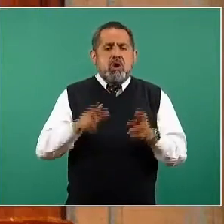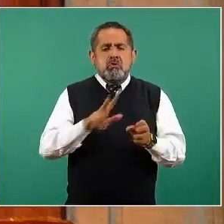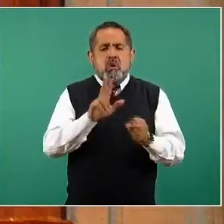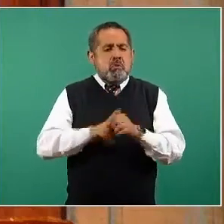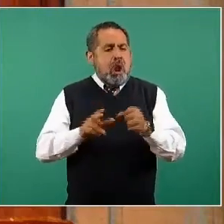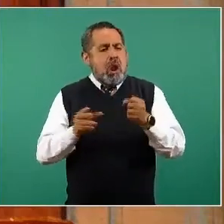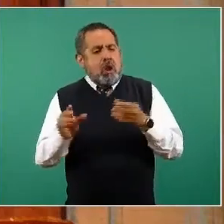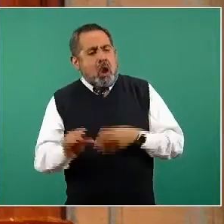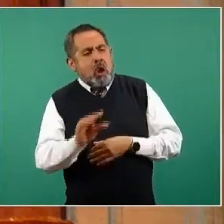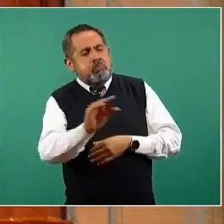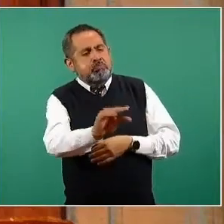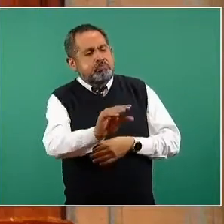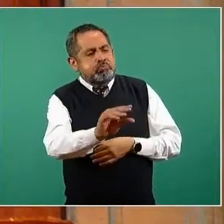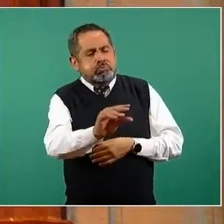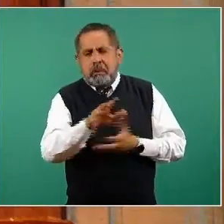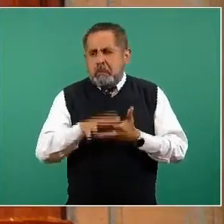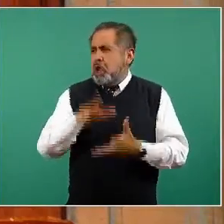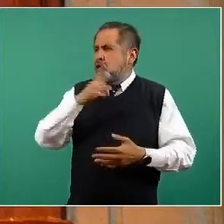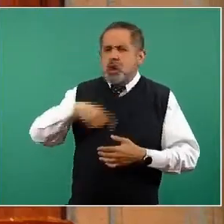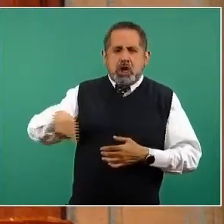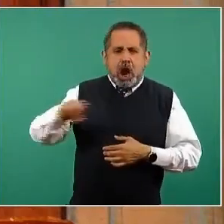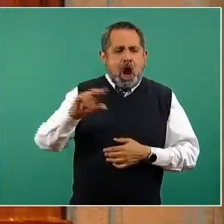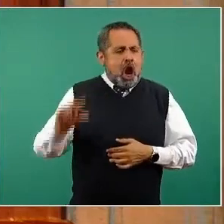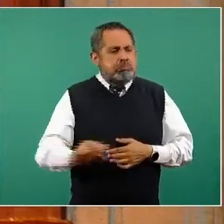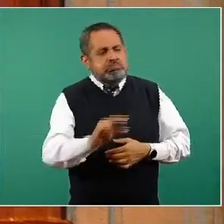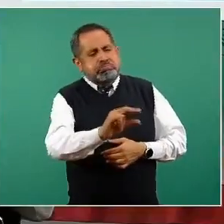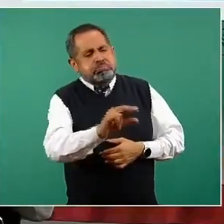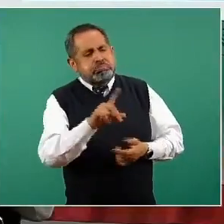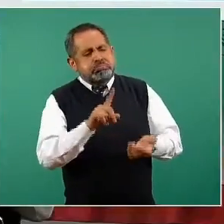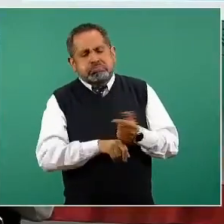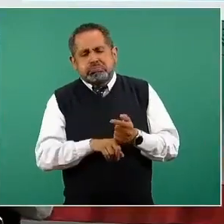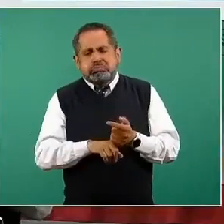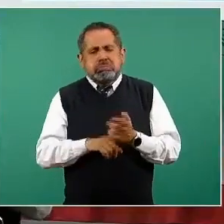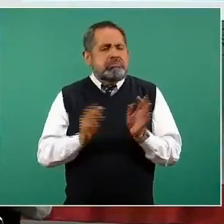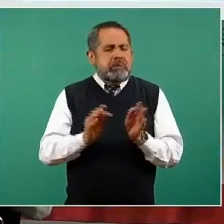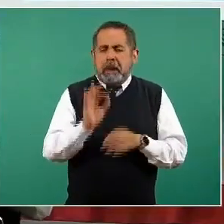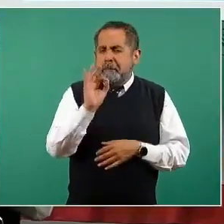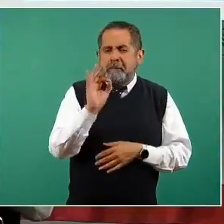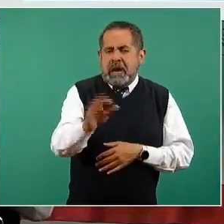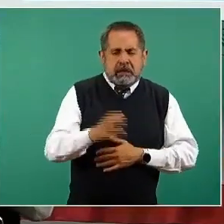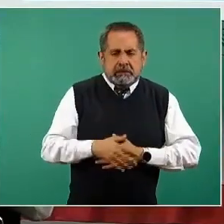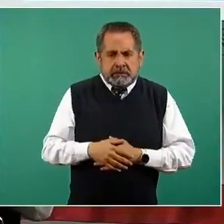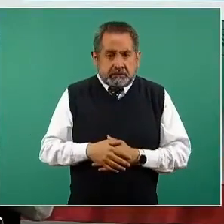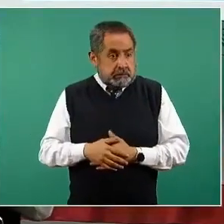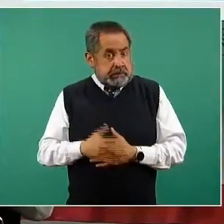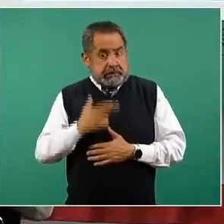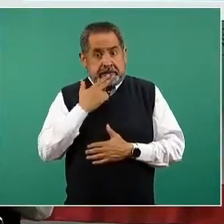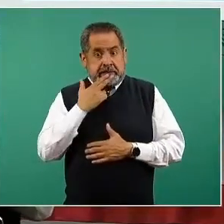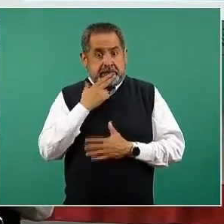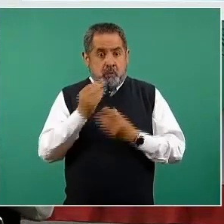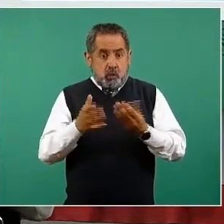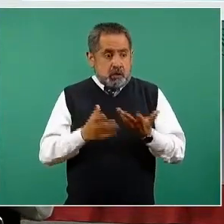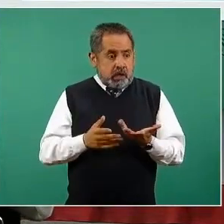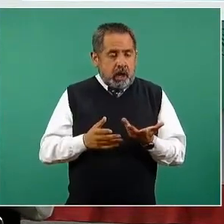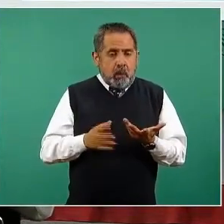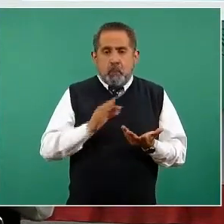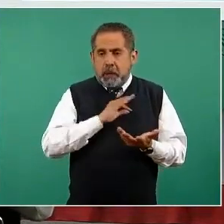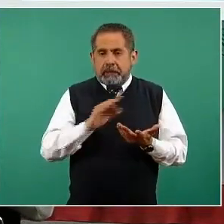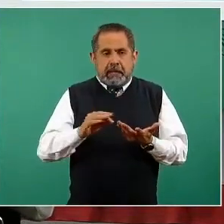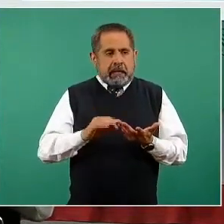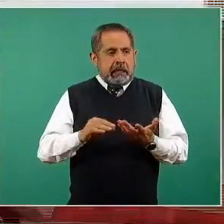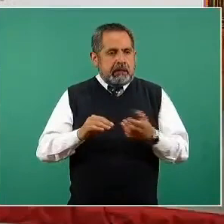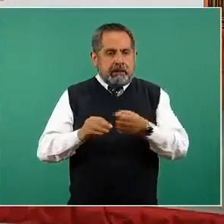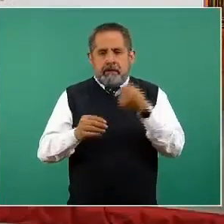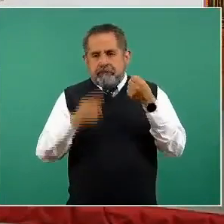la temperatura que dan la mayoría de los refrigeradores. Entonces, estas dos situaciones, es decir, el hecho de que solamente se pueda refrigerar, pues